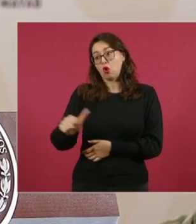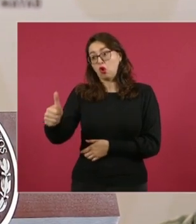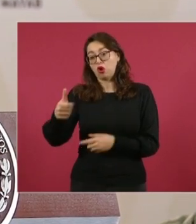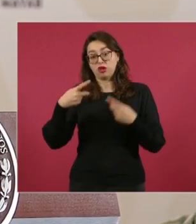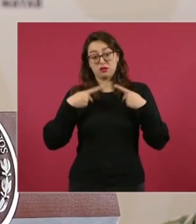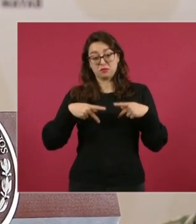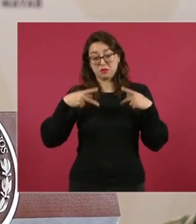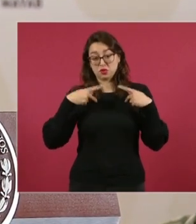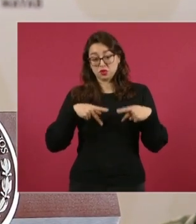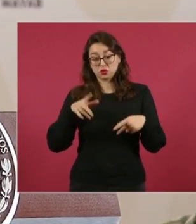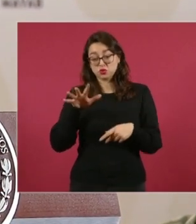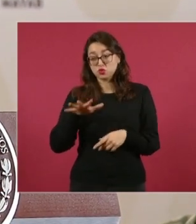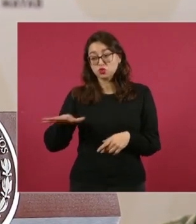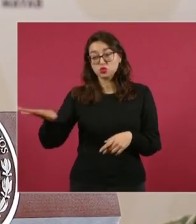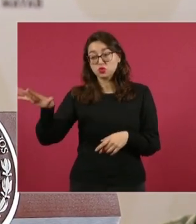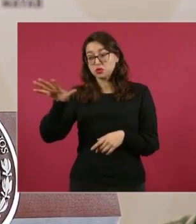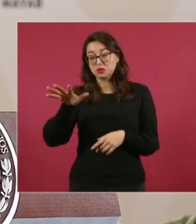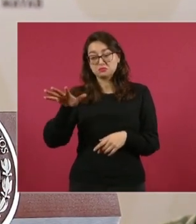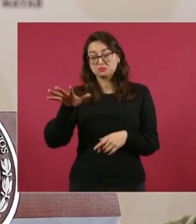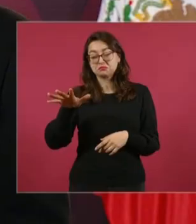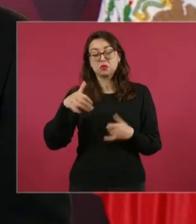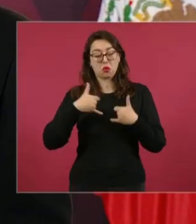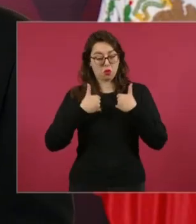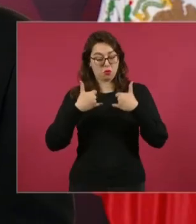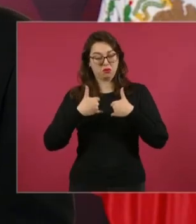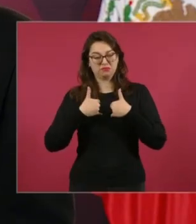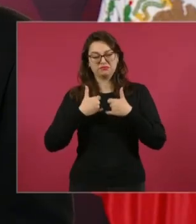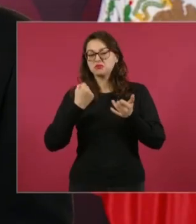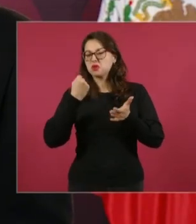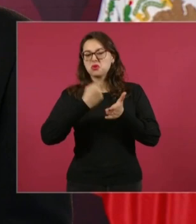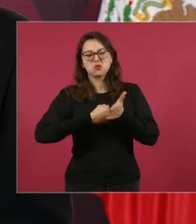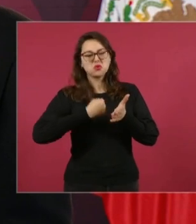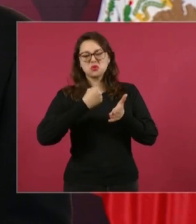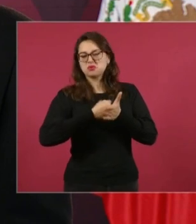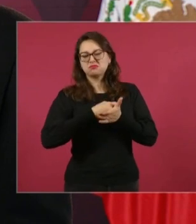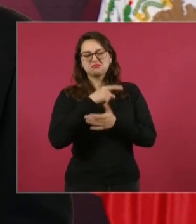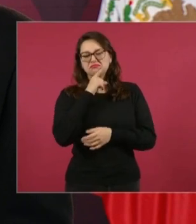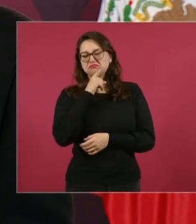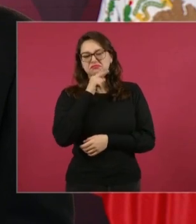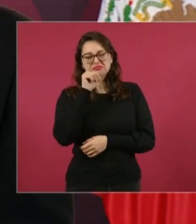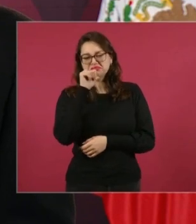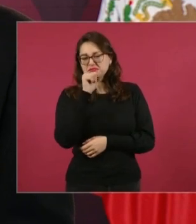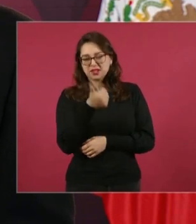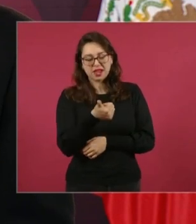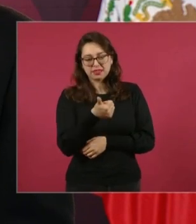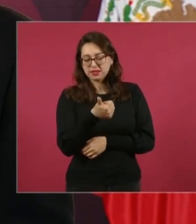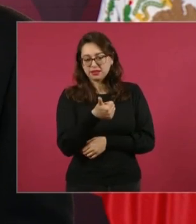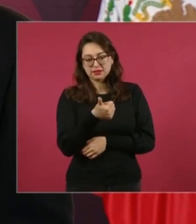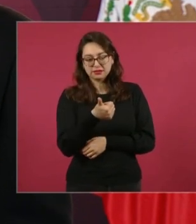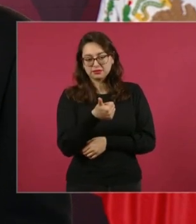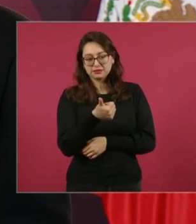Porque los que están en la lucha social, porque jóvenes, la lucha política, cuando se empieza